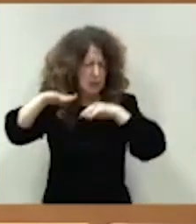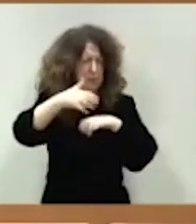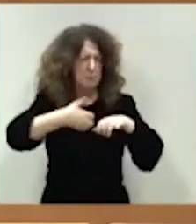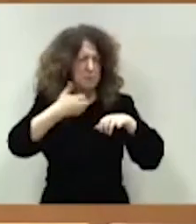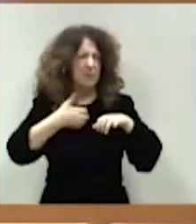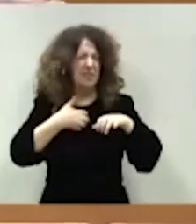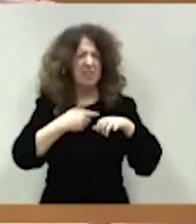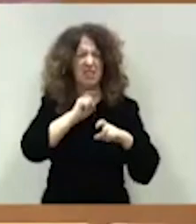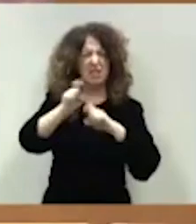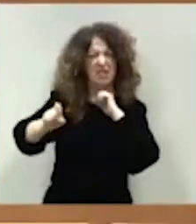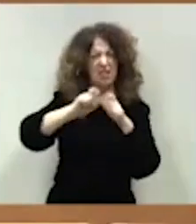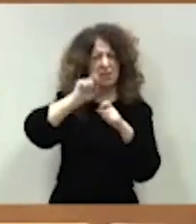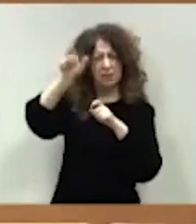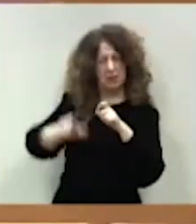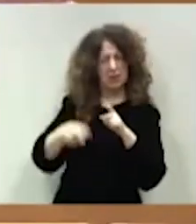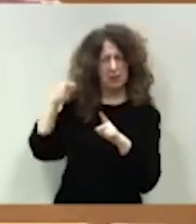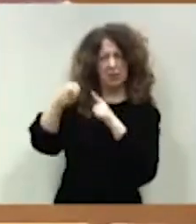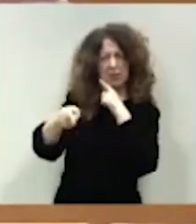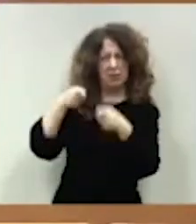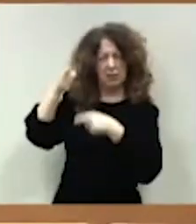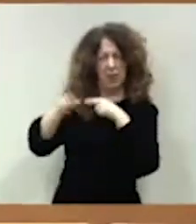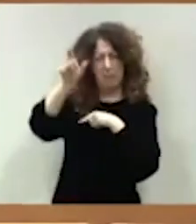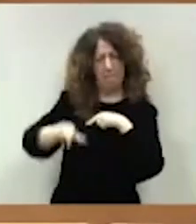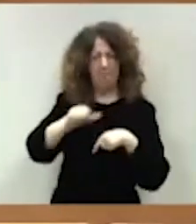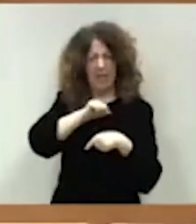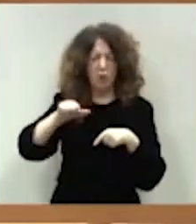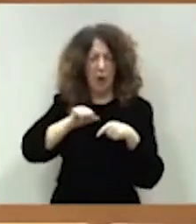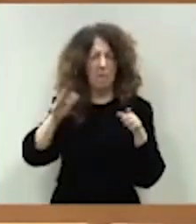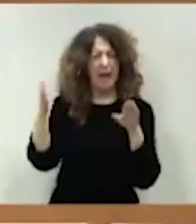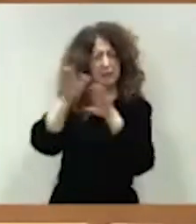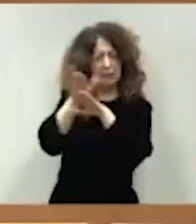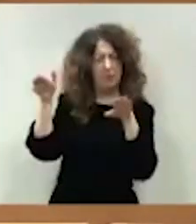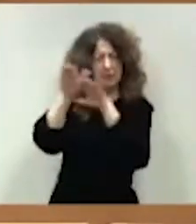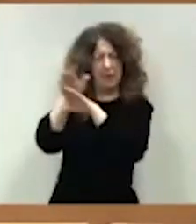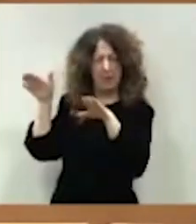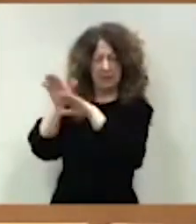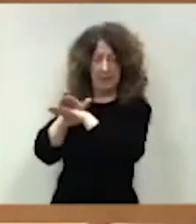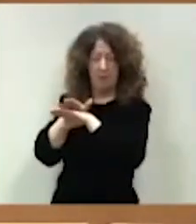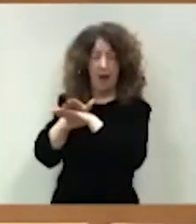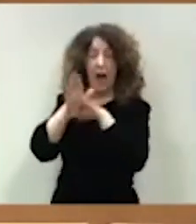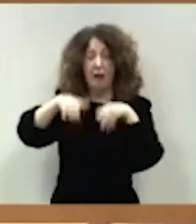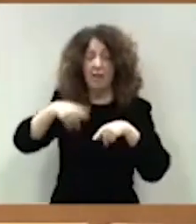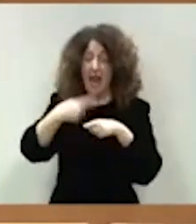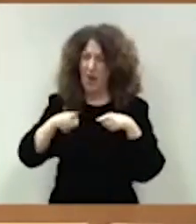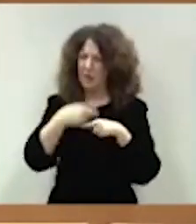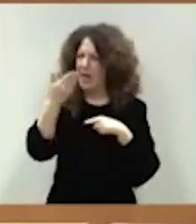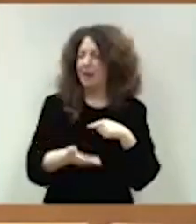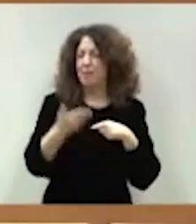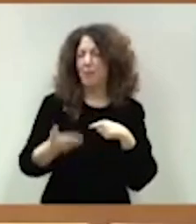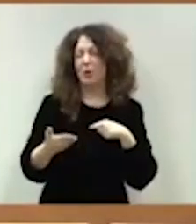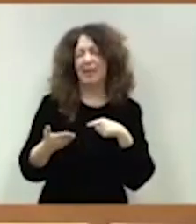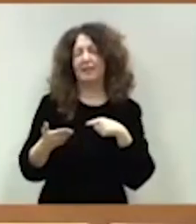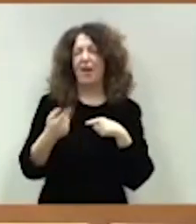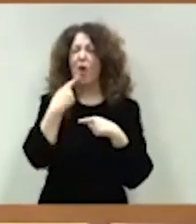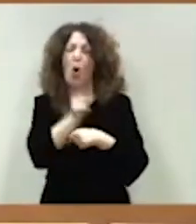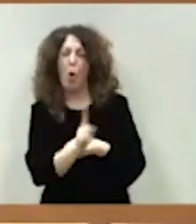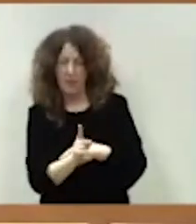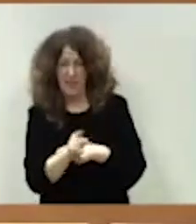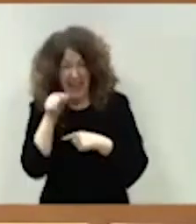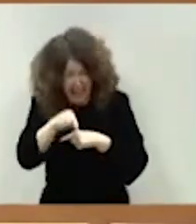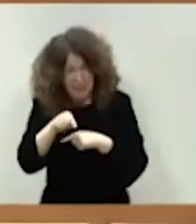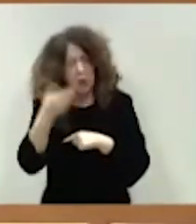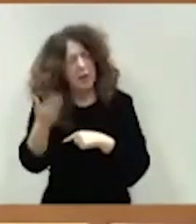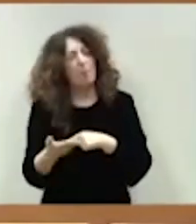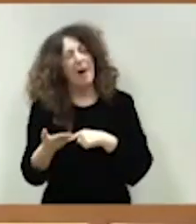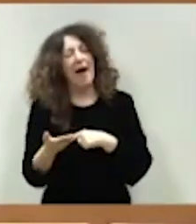lo tape todo, lo enfangue todo y no se hable justamente de eso que es lo que impacta en la vida cotidiana